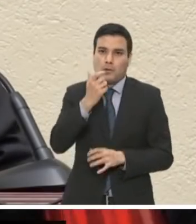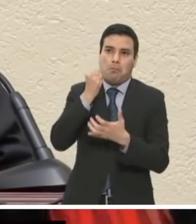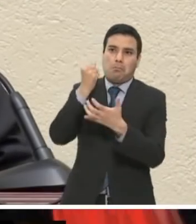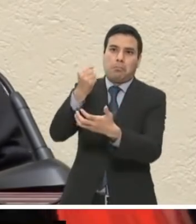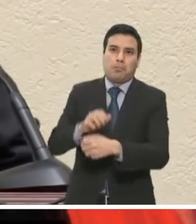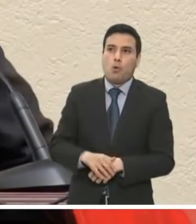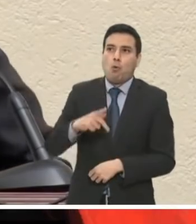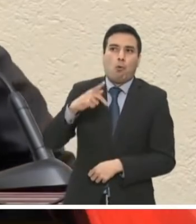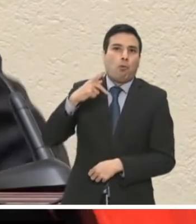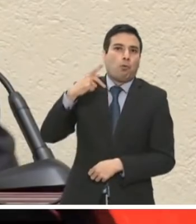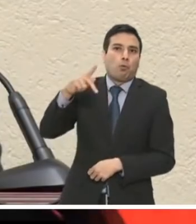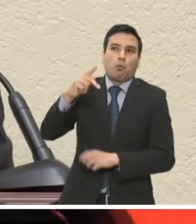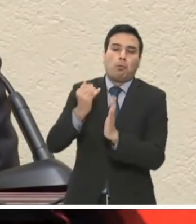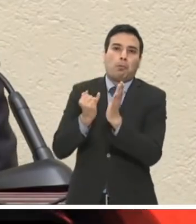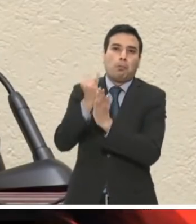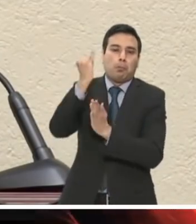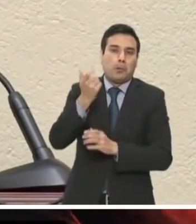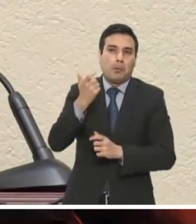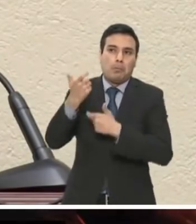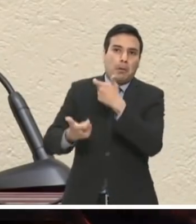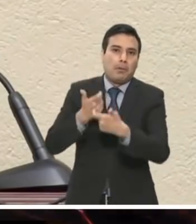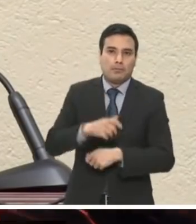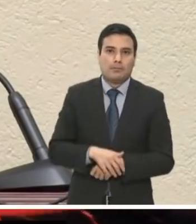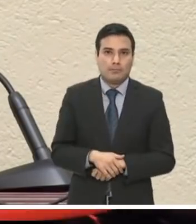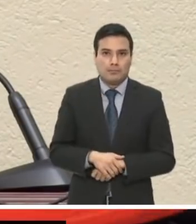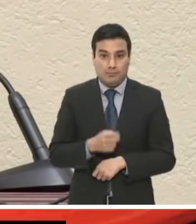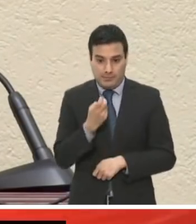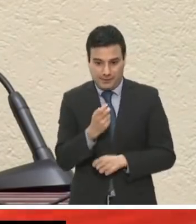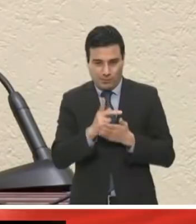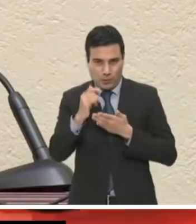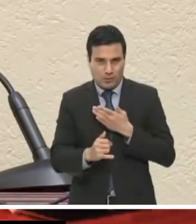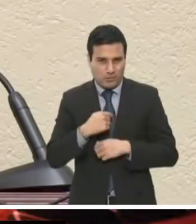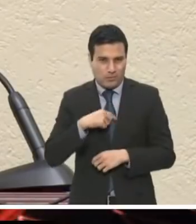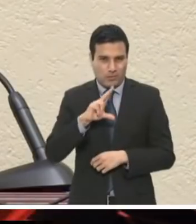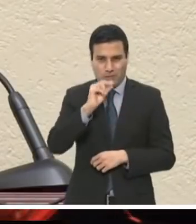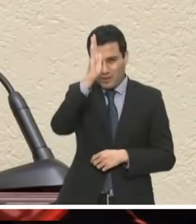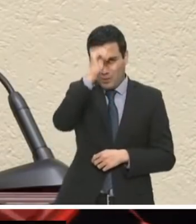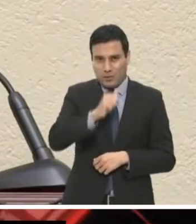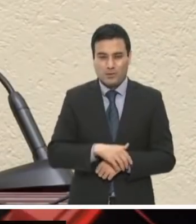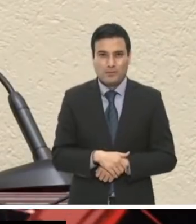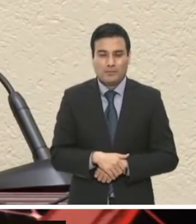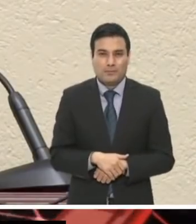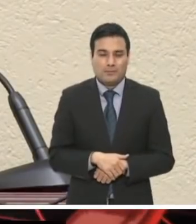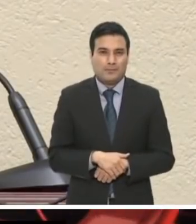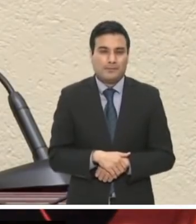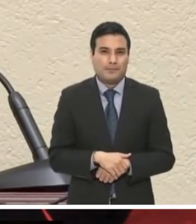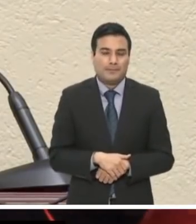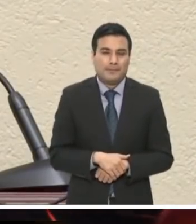millones de pesos para vacunas para el COVID-19. Pues los señores se oponen.